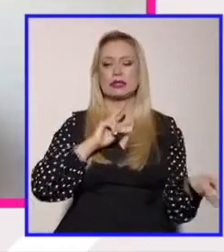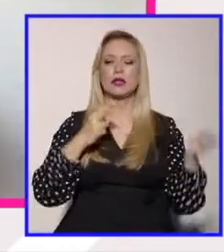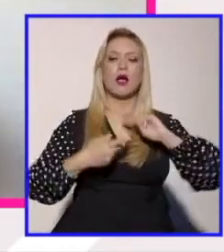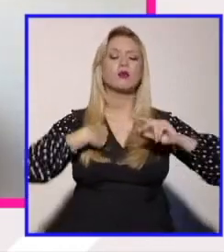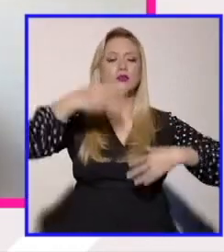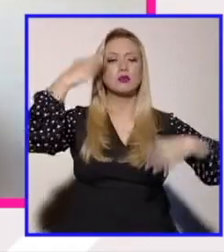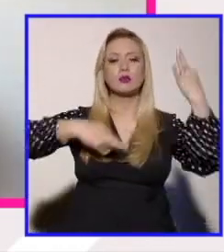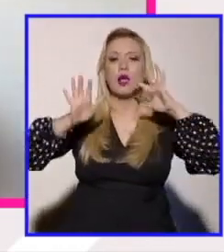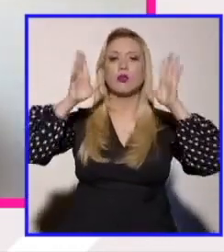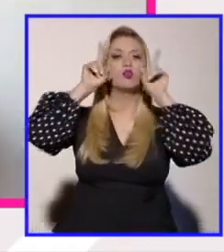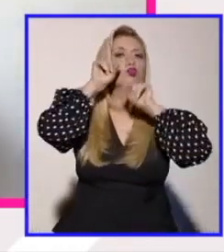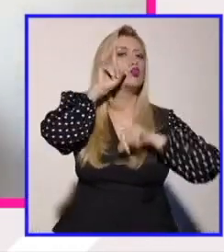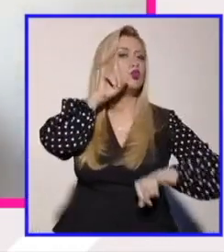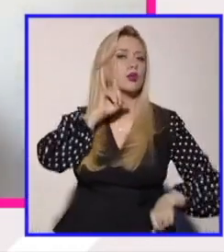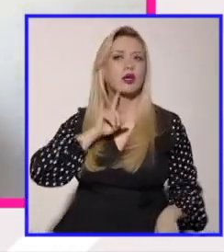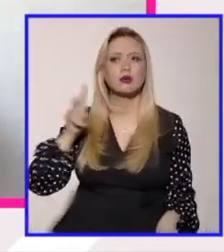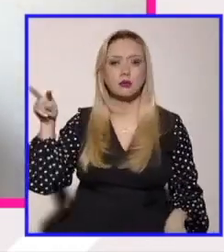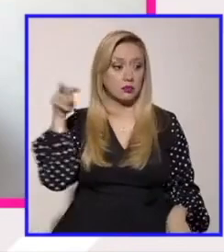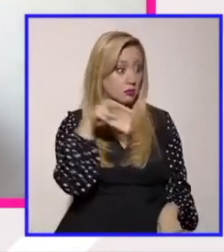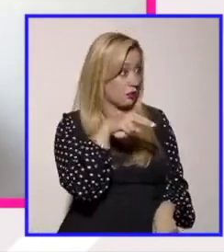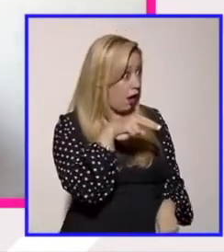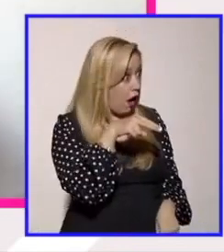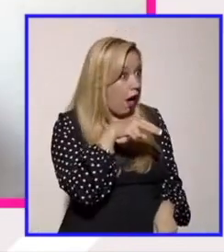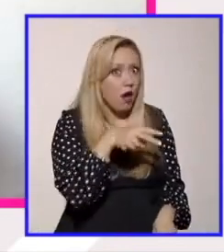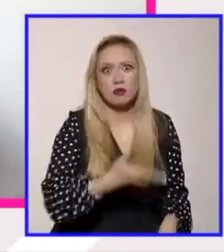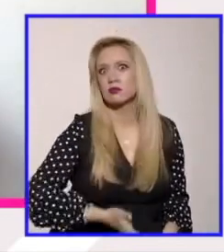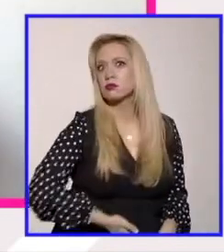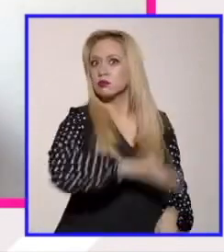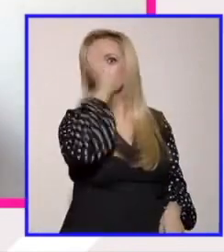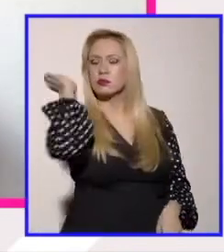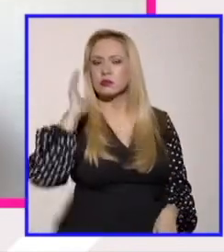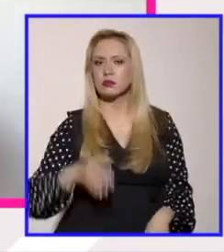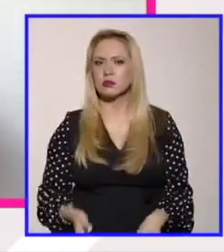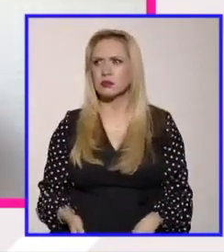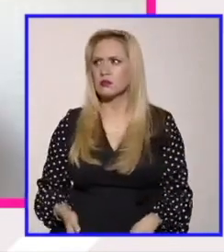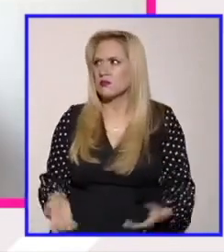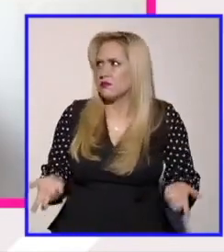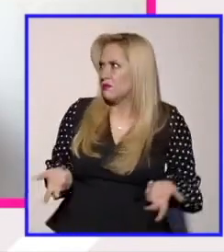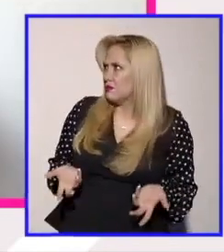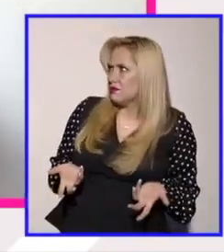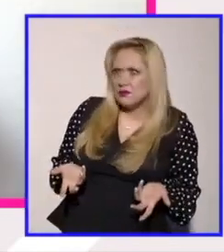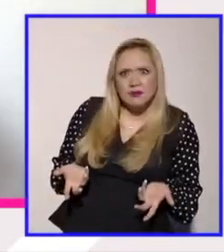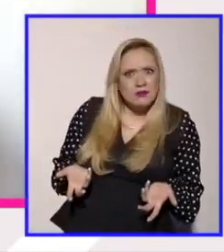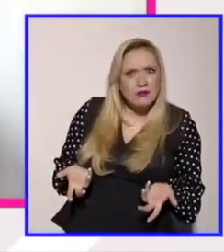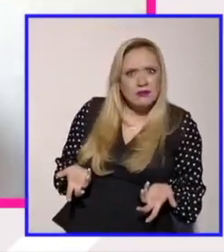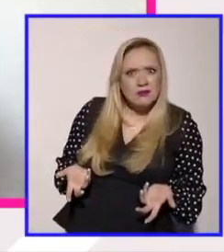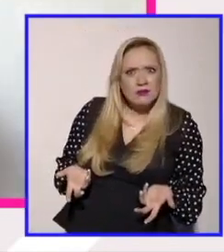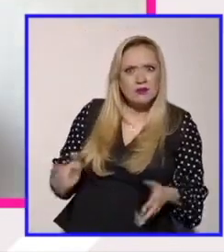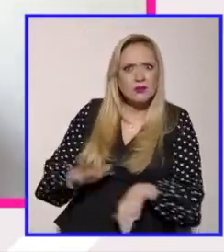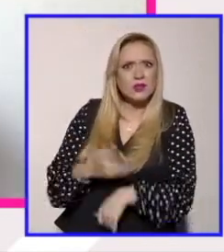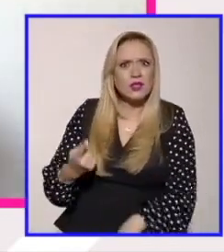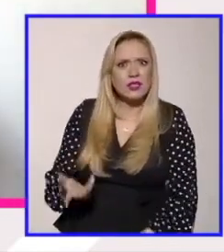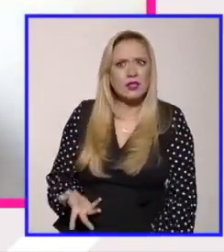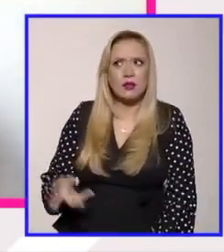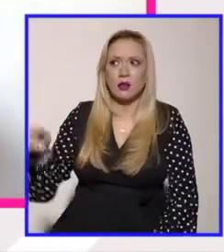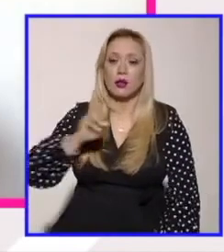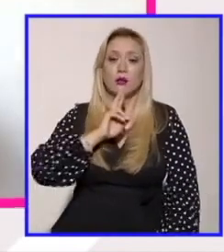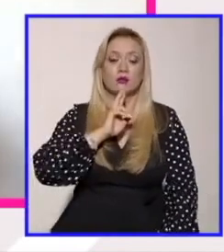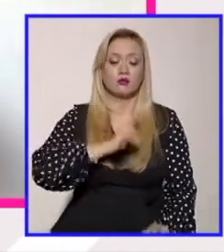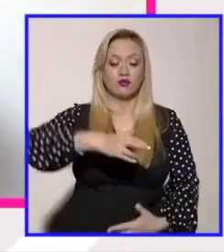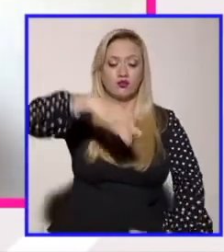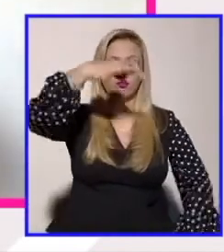la despiden sin mayor explicación se usa y esto es muy interesante la jurisprudencia de